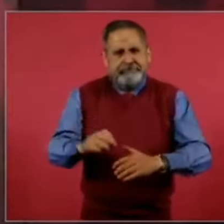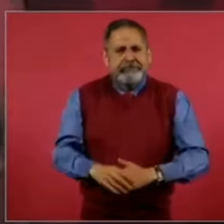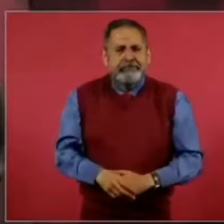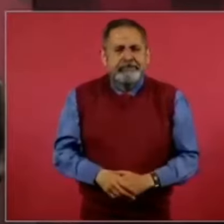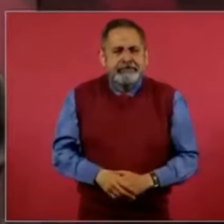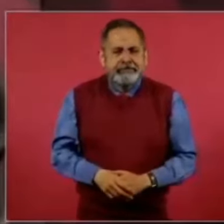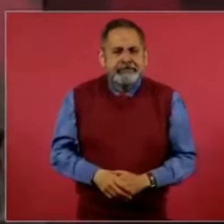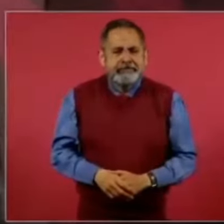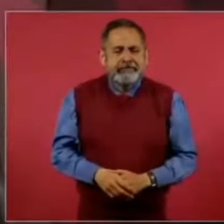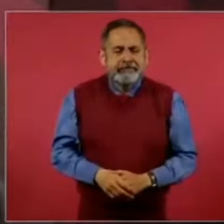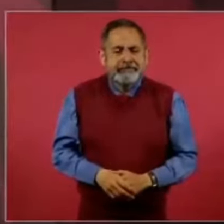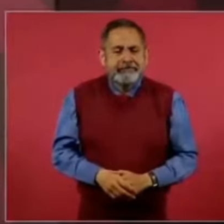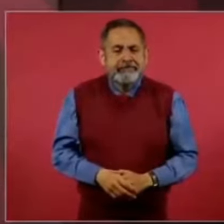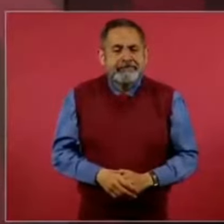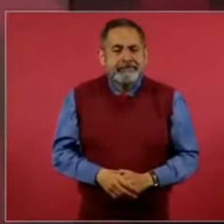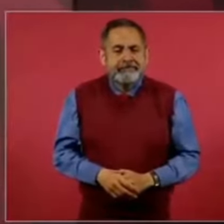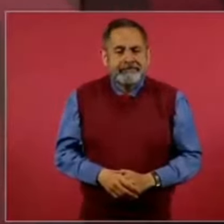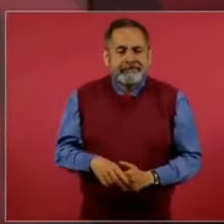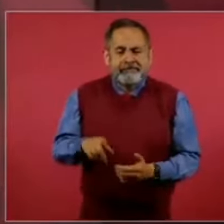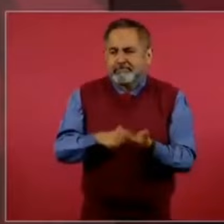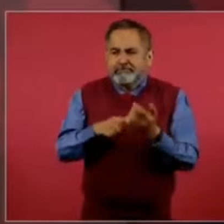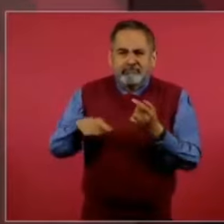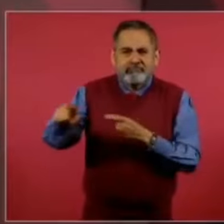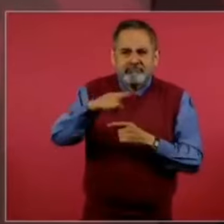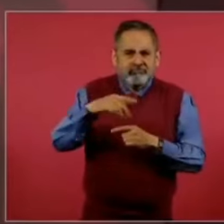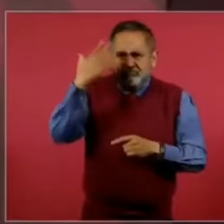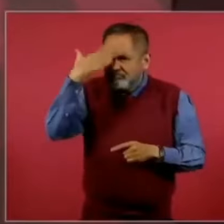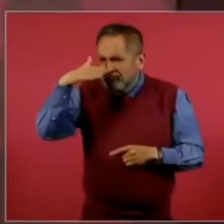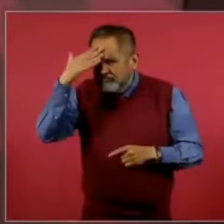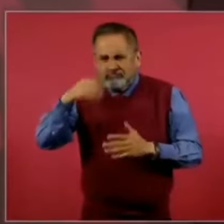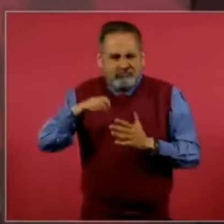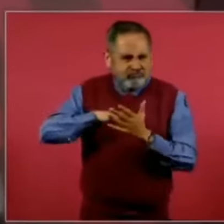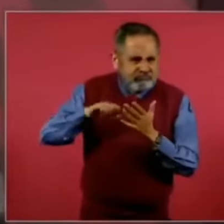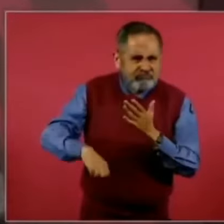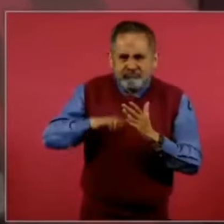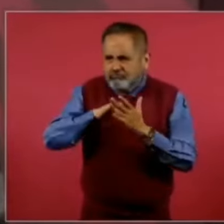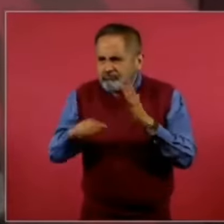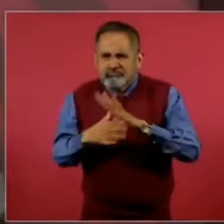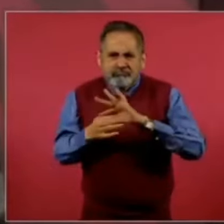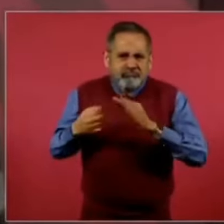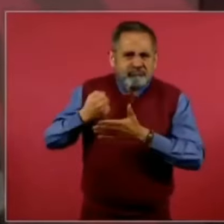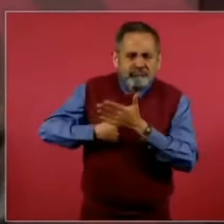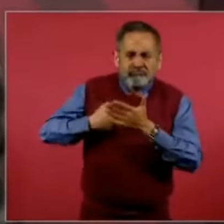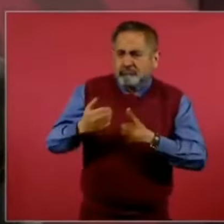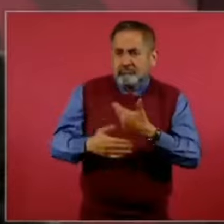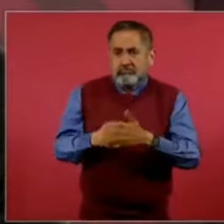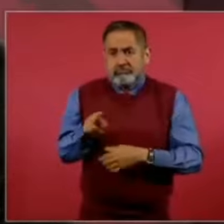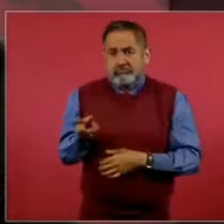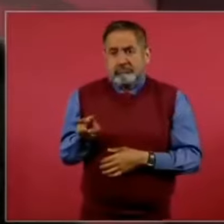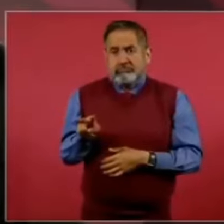Pon sus ejemplos de